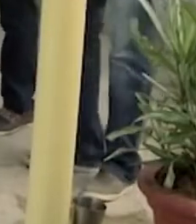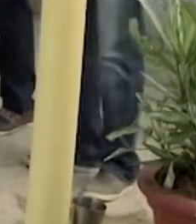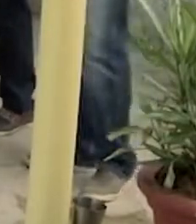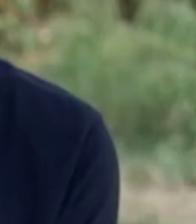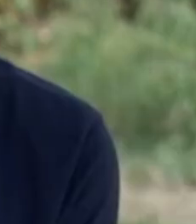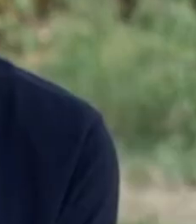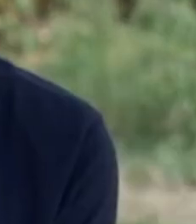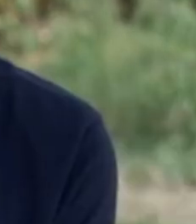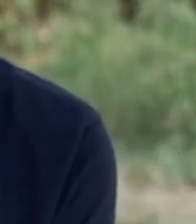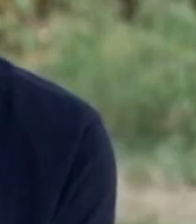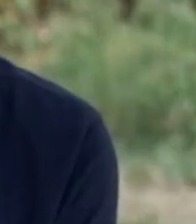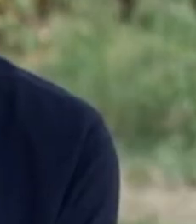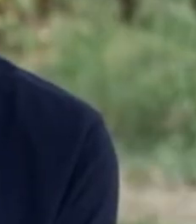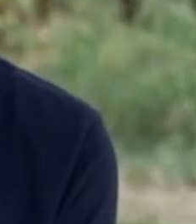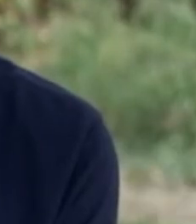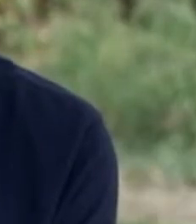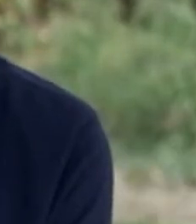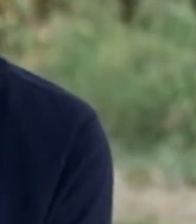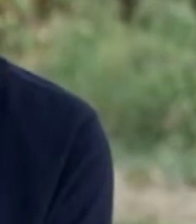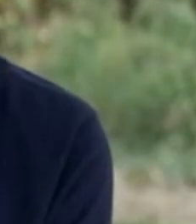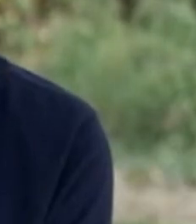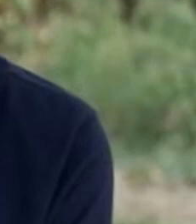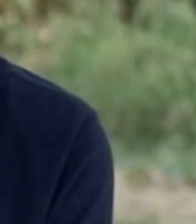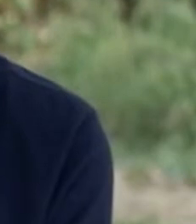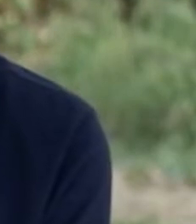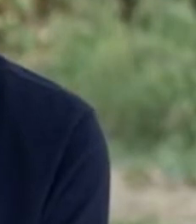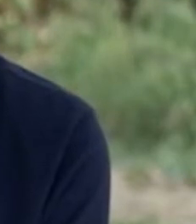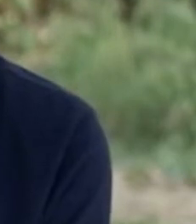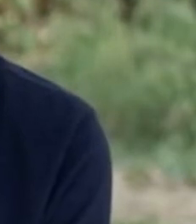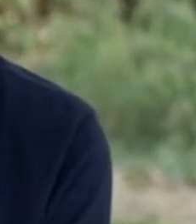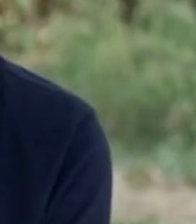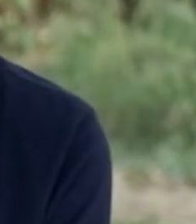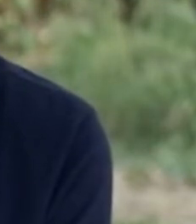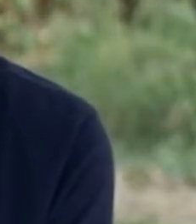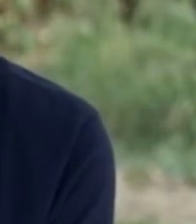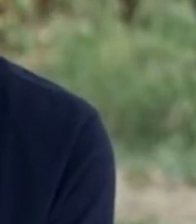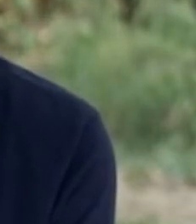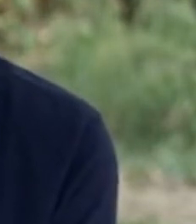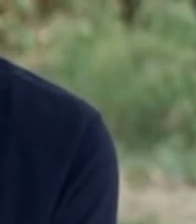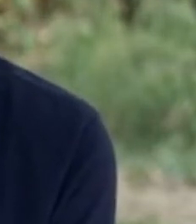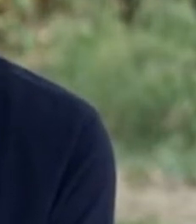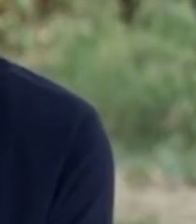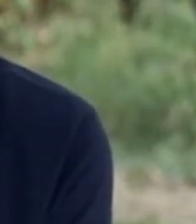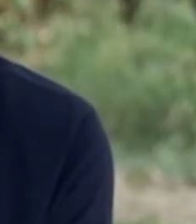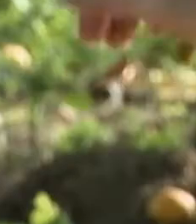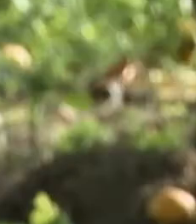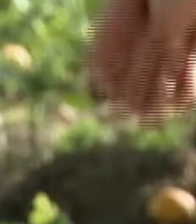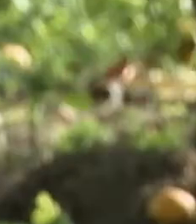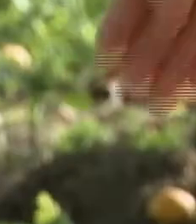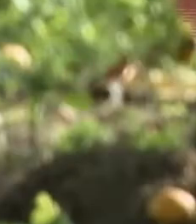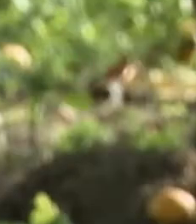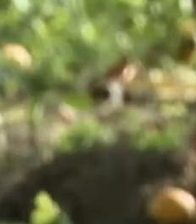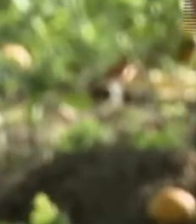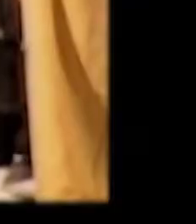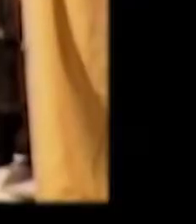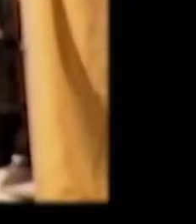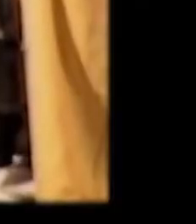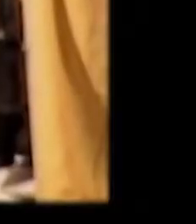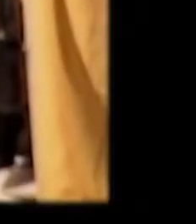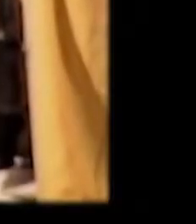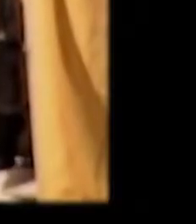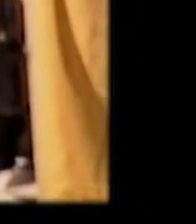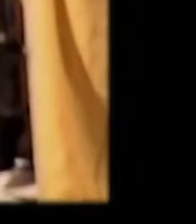o sea que esa tradición viene de cientos de años que la recogieron ellas y se la van pasando